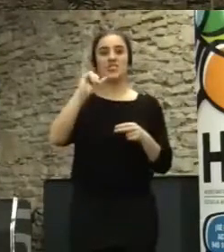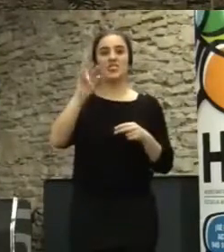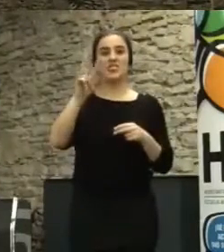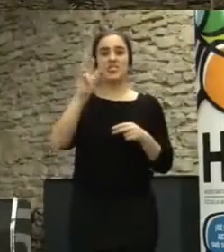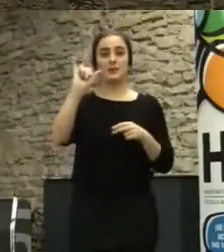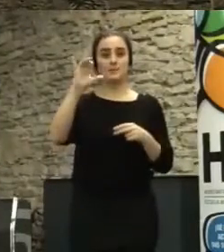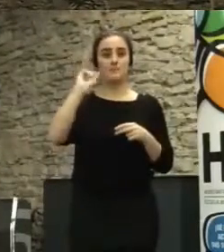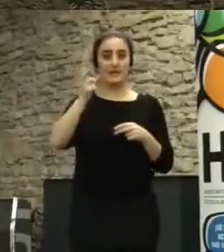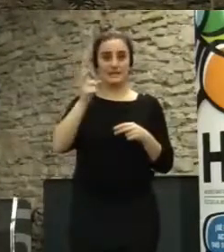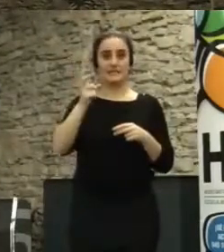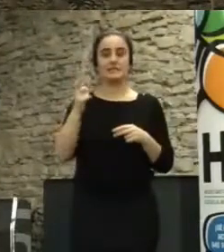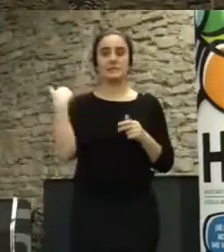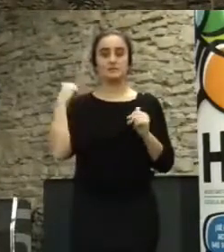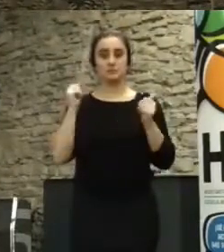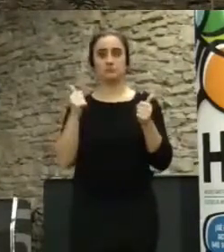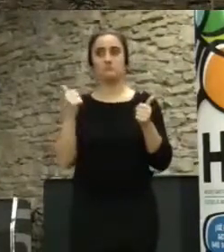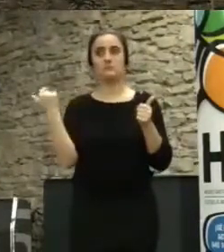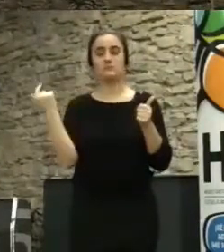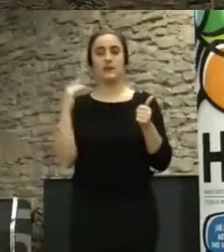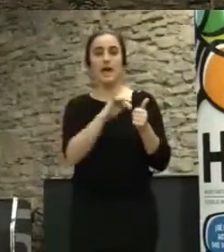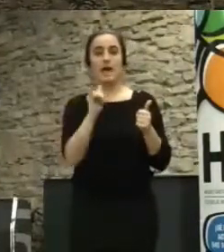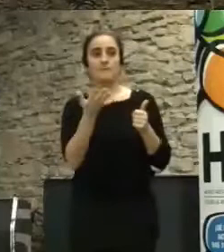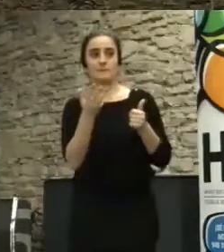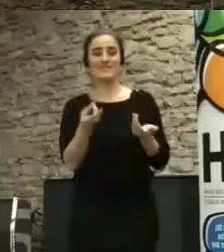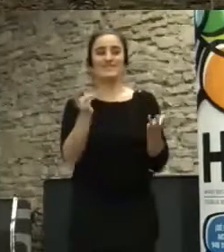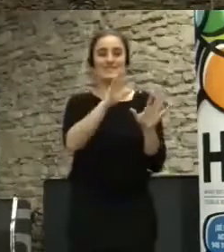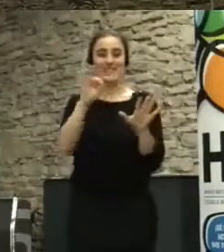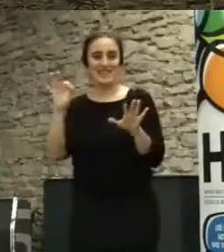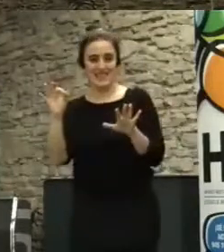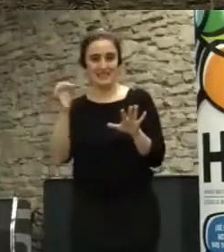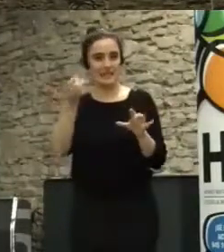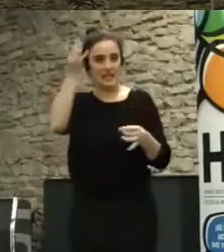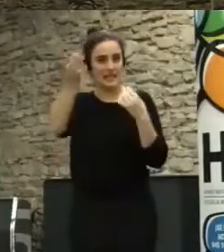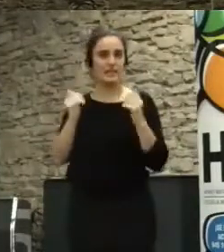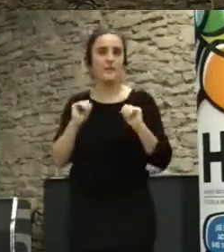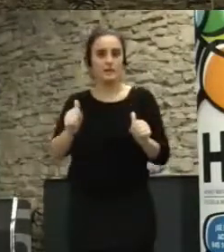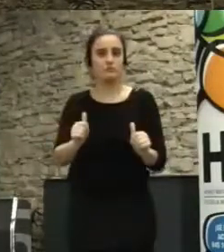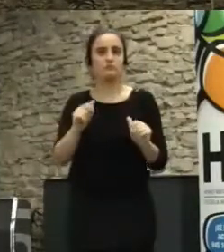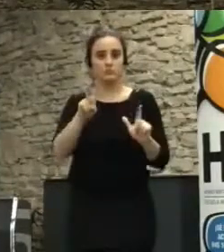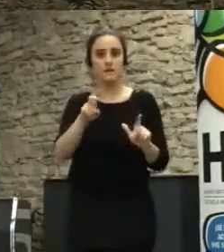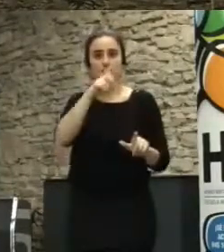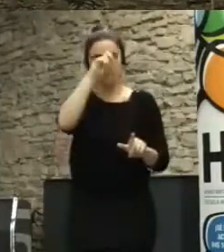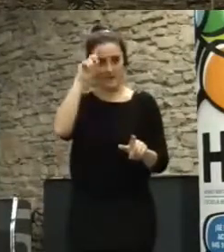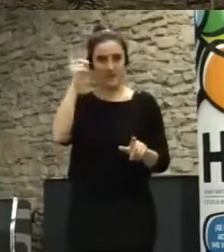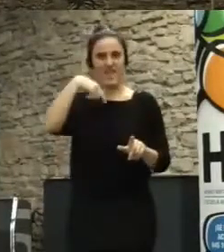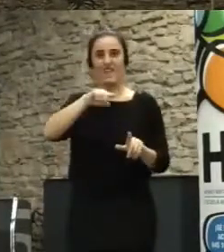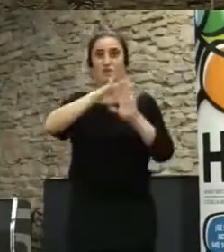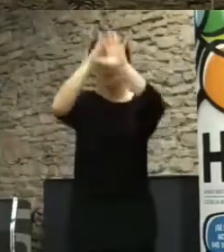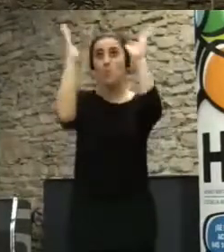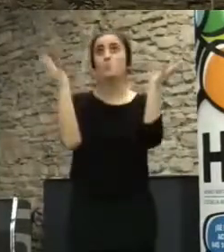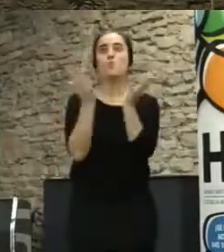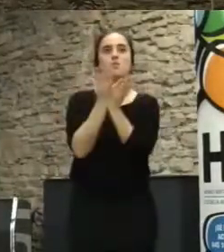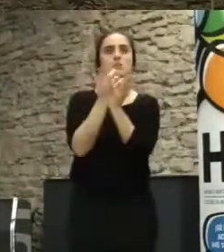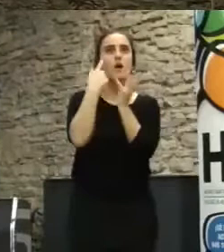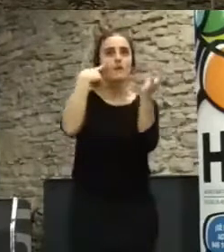Y, bueno, ahora mismo hay casi 700 iniciativas del común en Madrid. O sea, ellos han mapeado medio mundo y la segunda ciudad